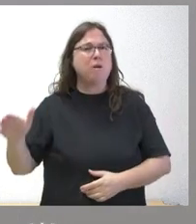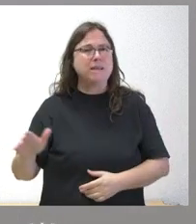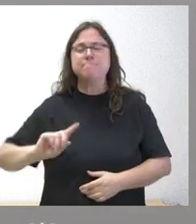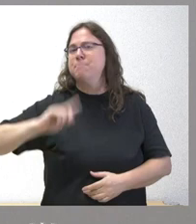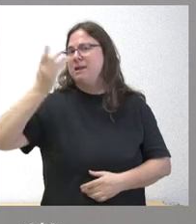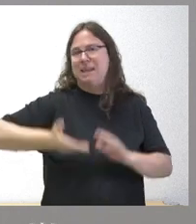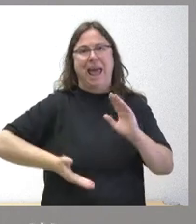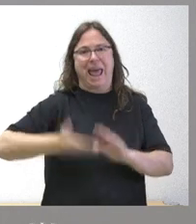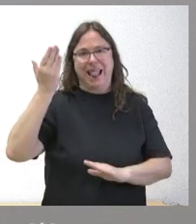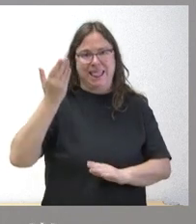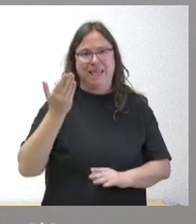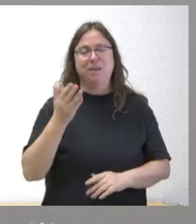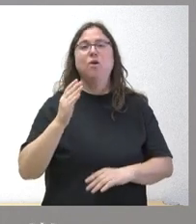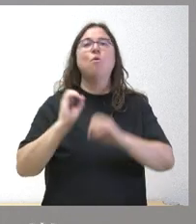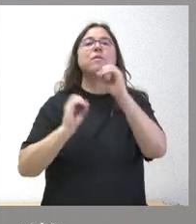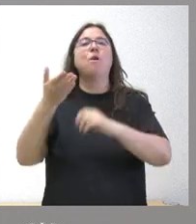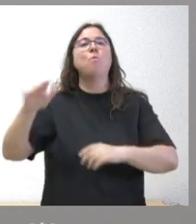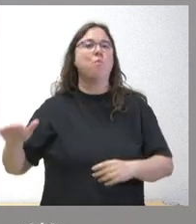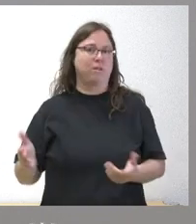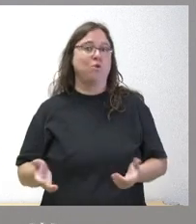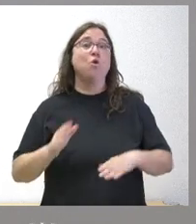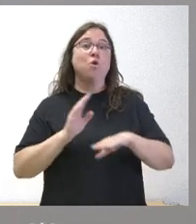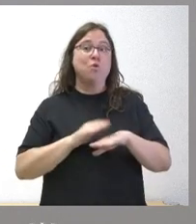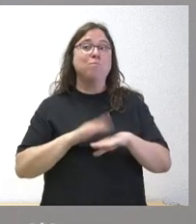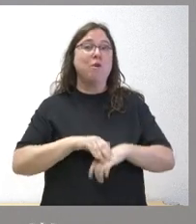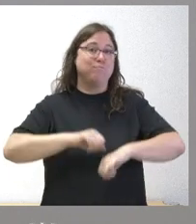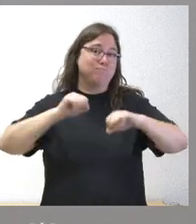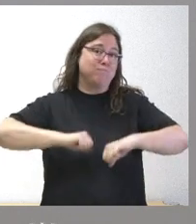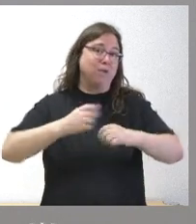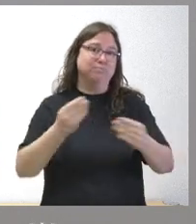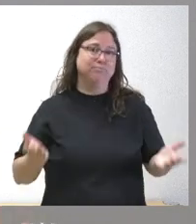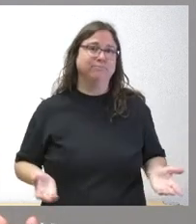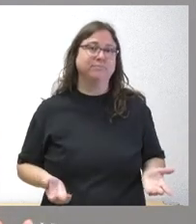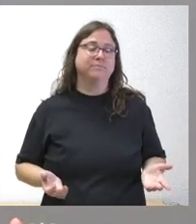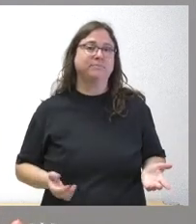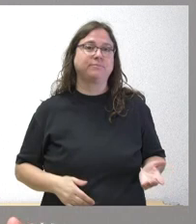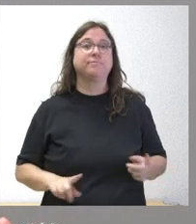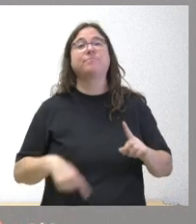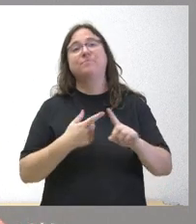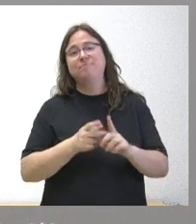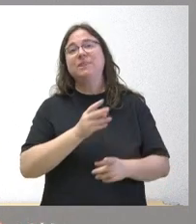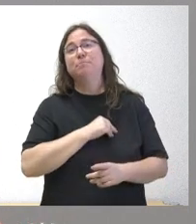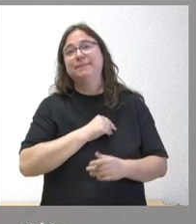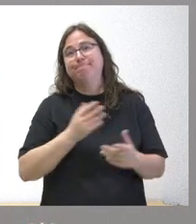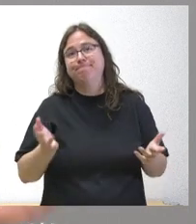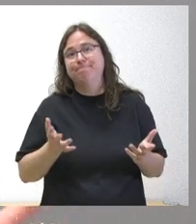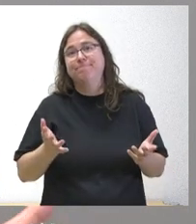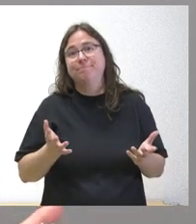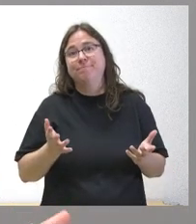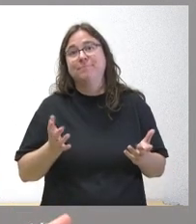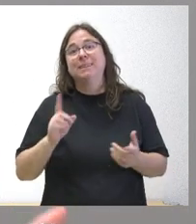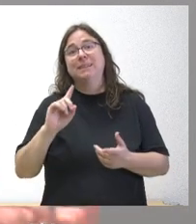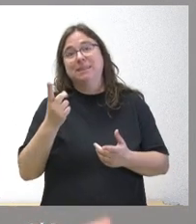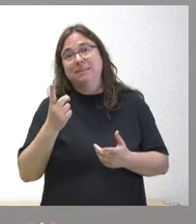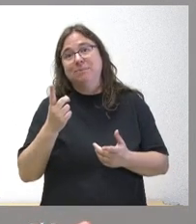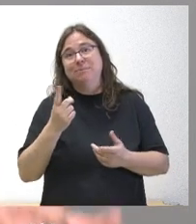más altas a nivel internacional por este dato que les ofrezco y desgraciadamente y en el primero podemos